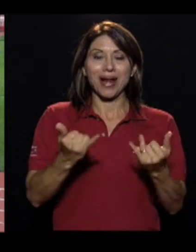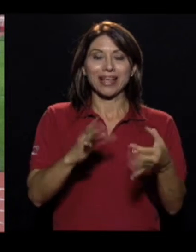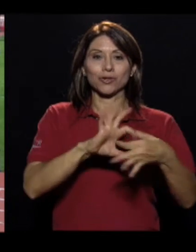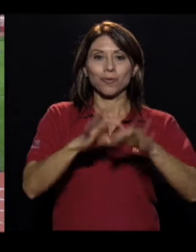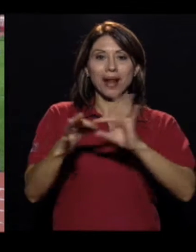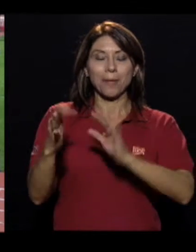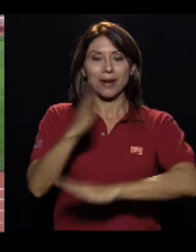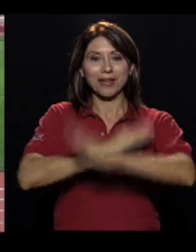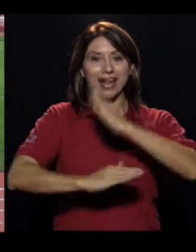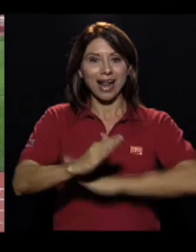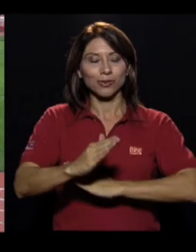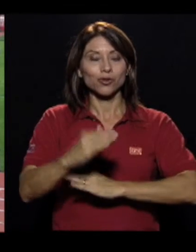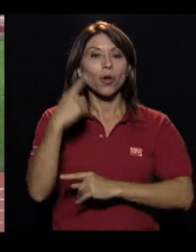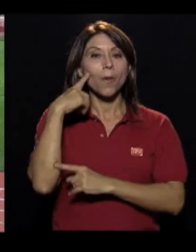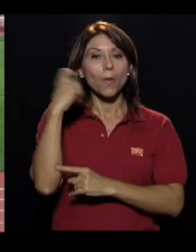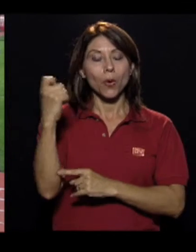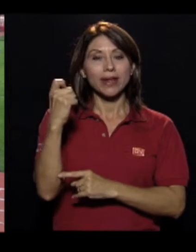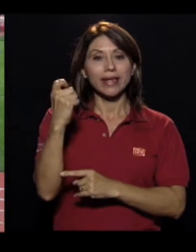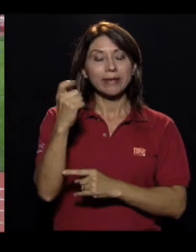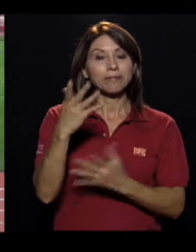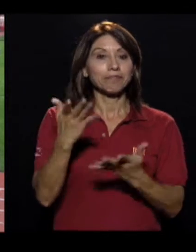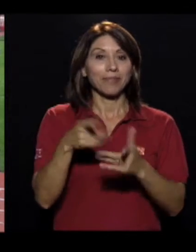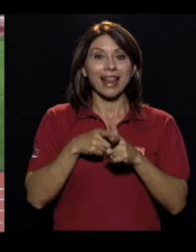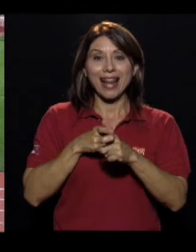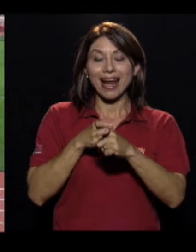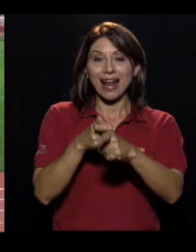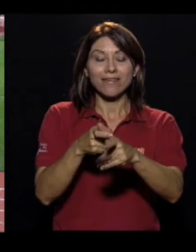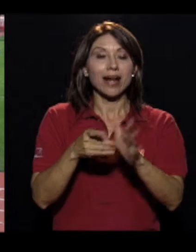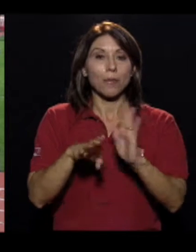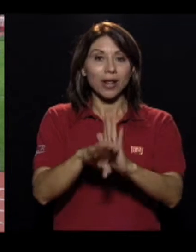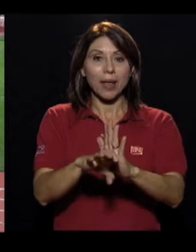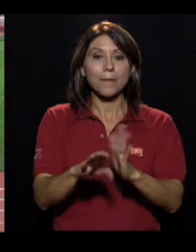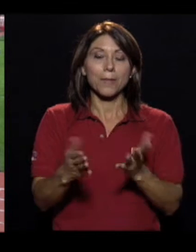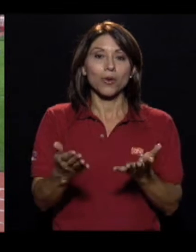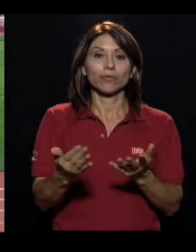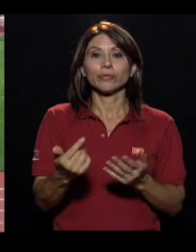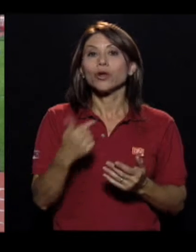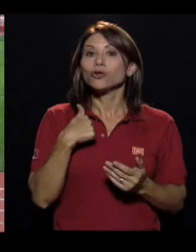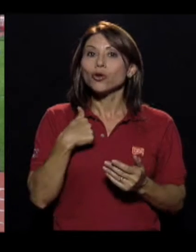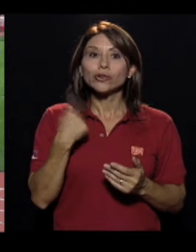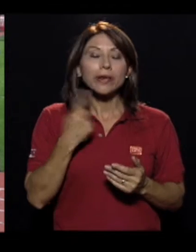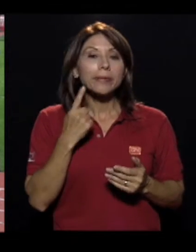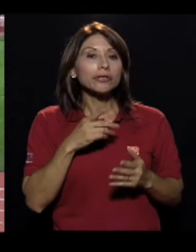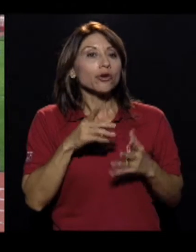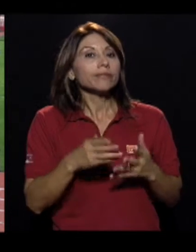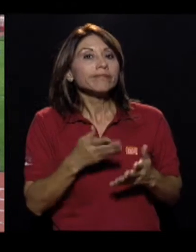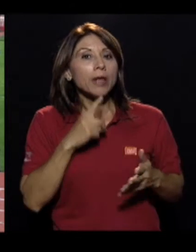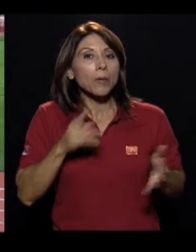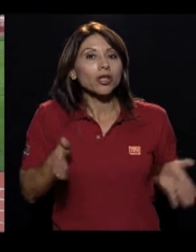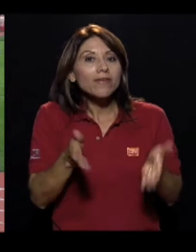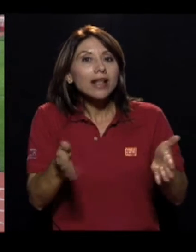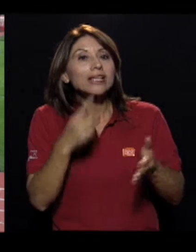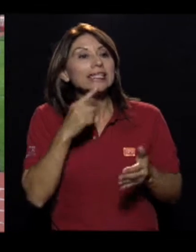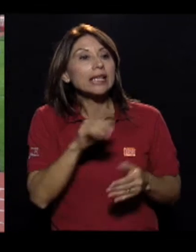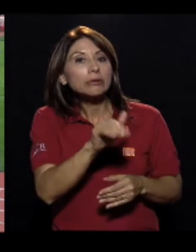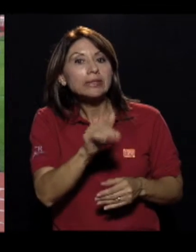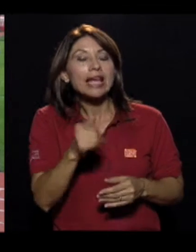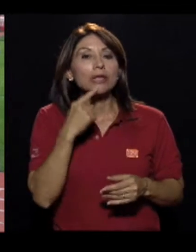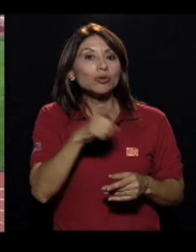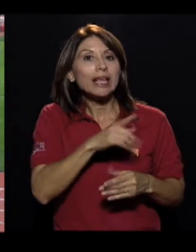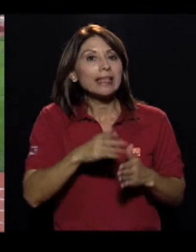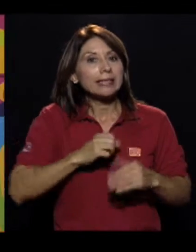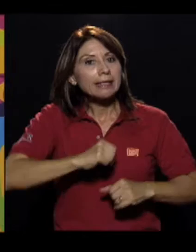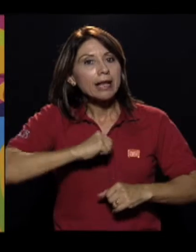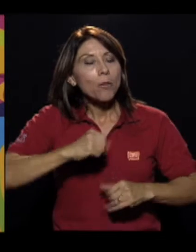-panamericanos. Porque dentro de la carrera, por ejemplo, en mi caso, yo estoy mucho motivándola, diciéndole, Evelyn, dé lo mejor,